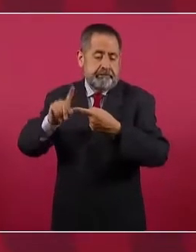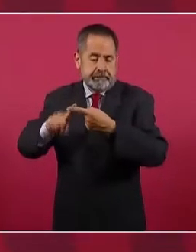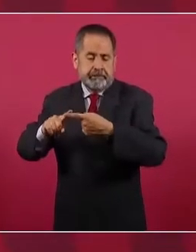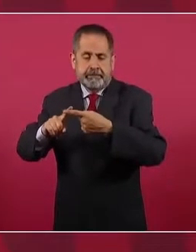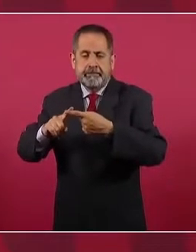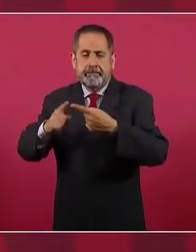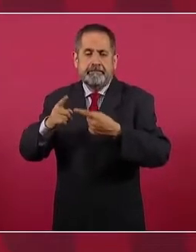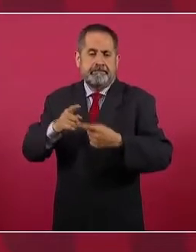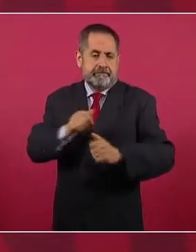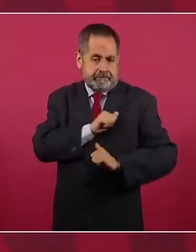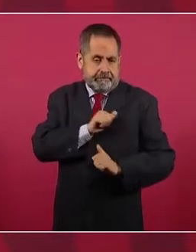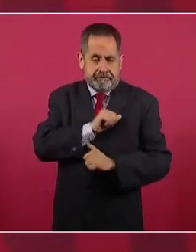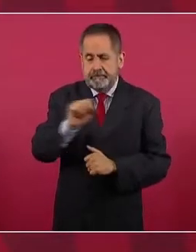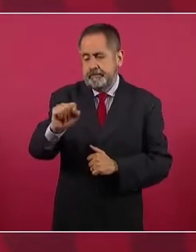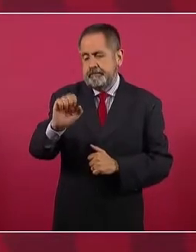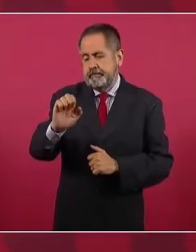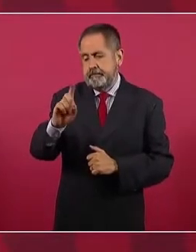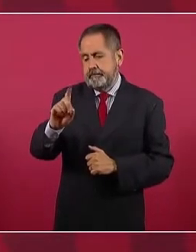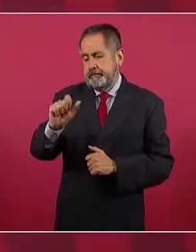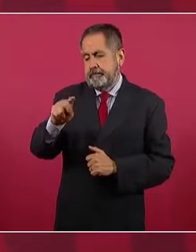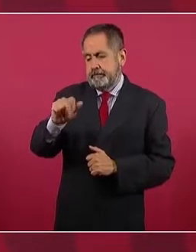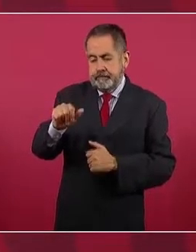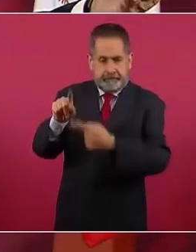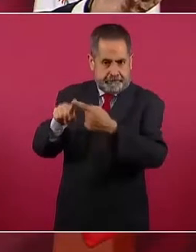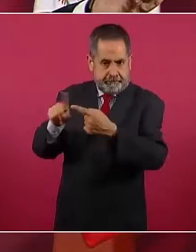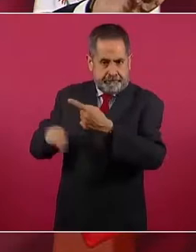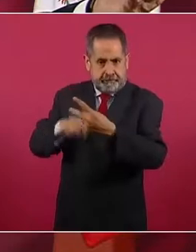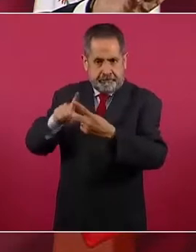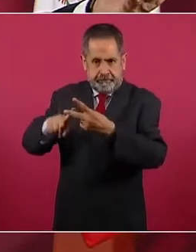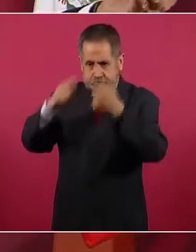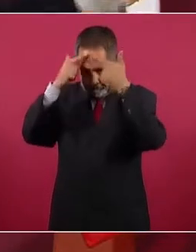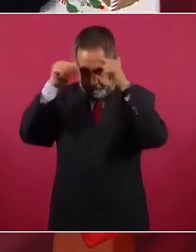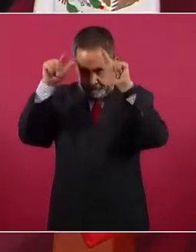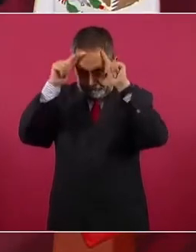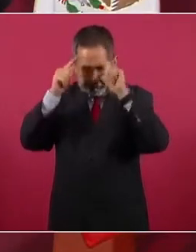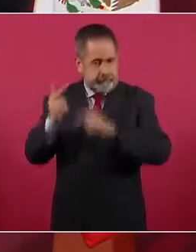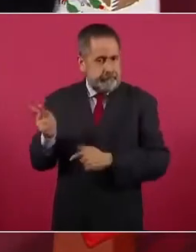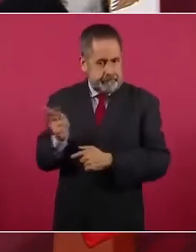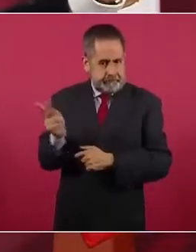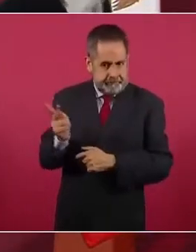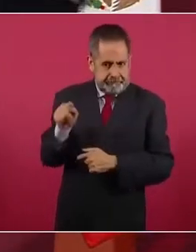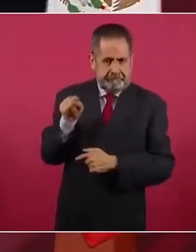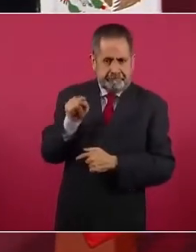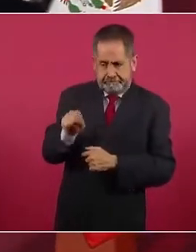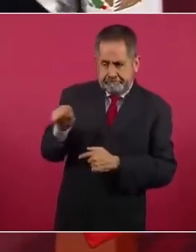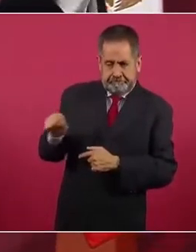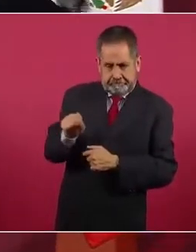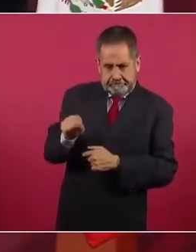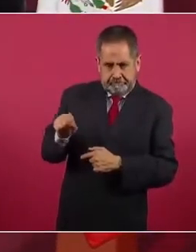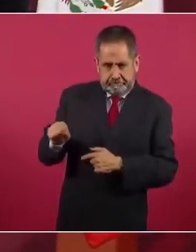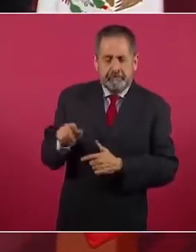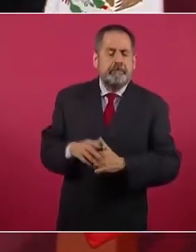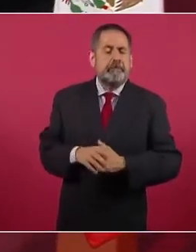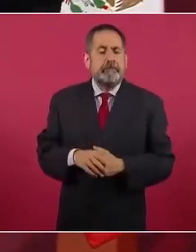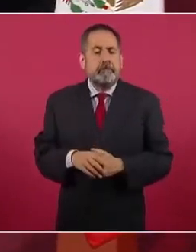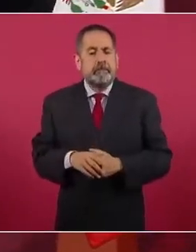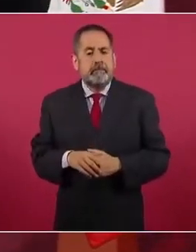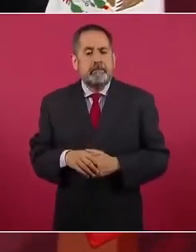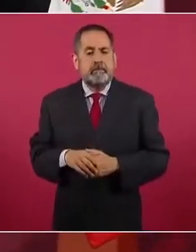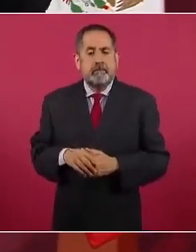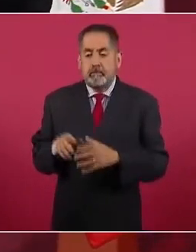sin poder contar